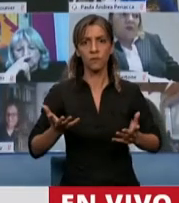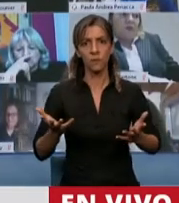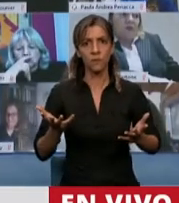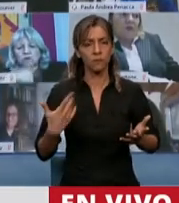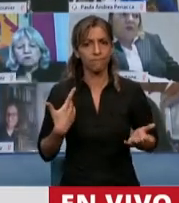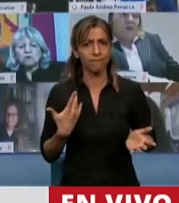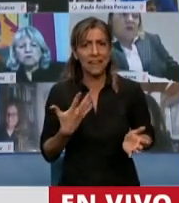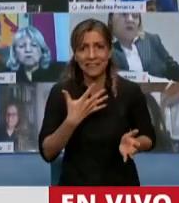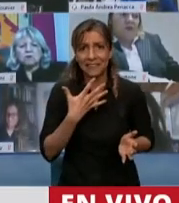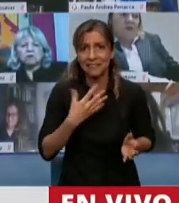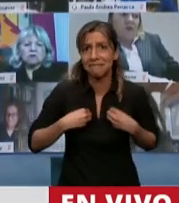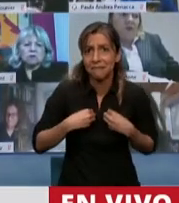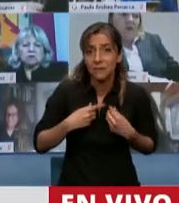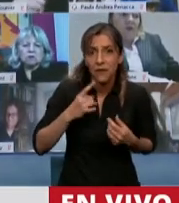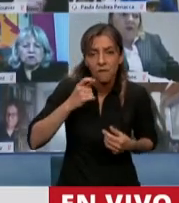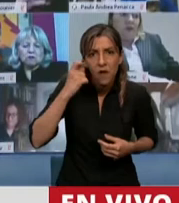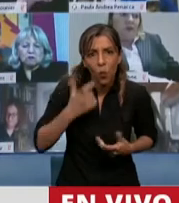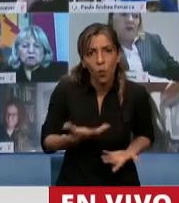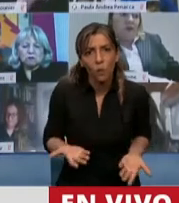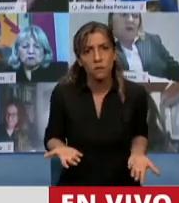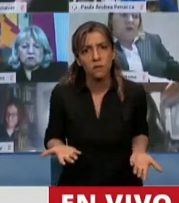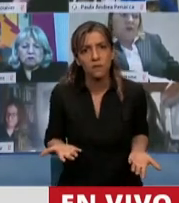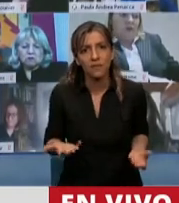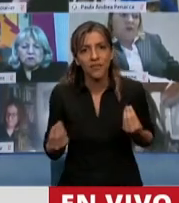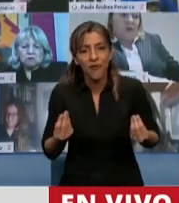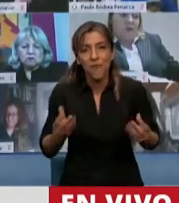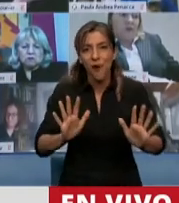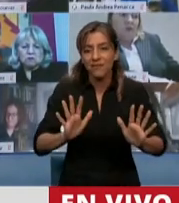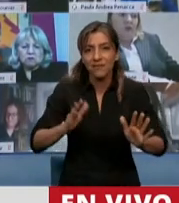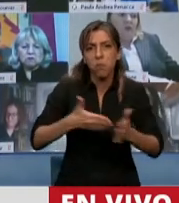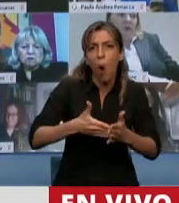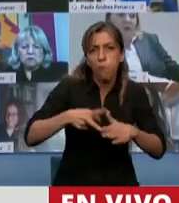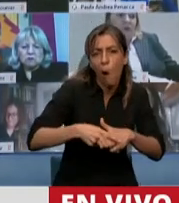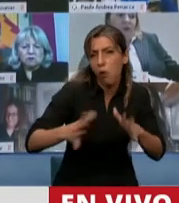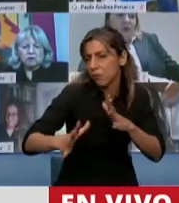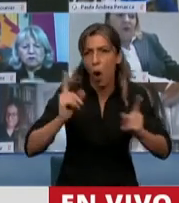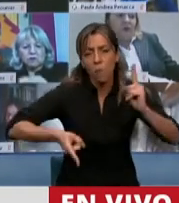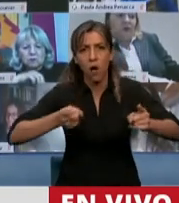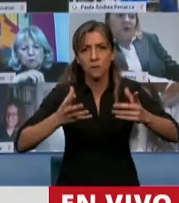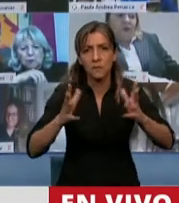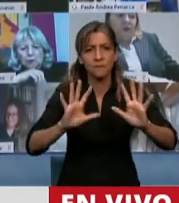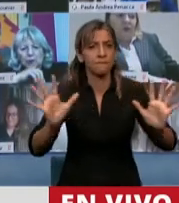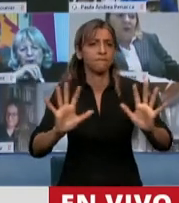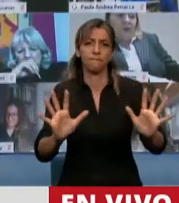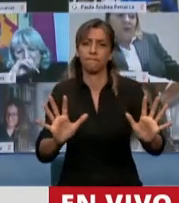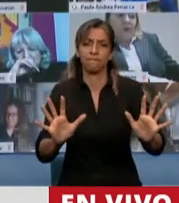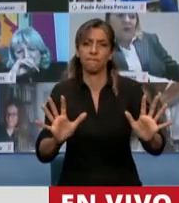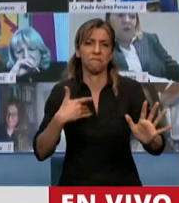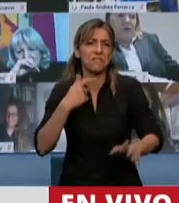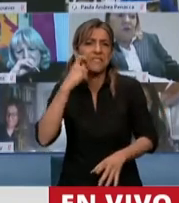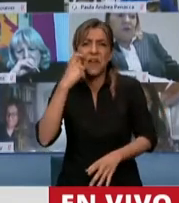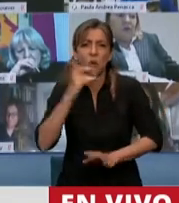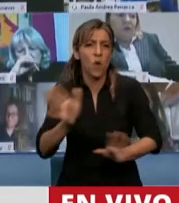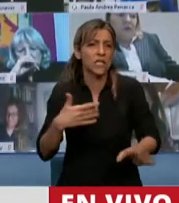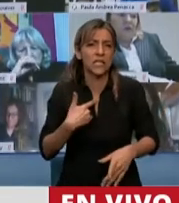Es una verdadera vergüenza lo que está pasando el día de hoy. Hay cientos de miles de familias, medio